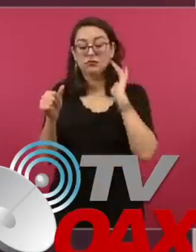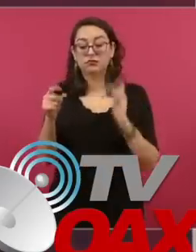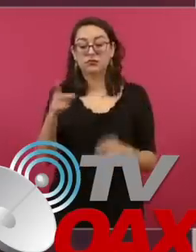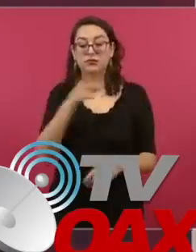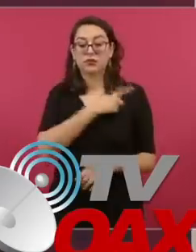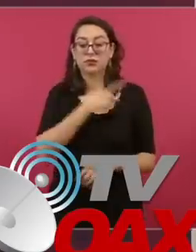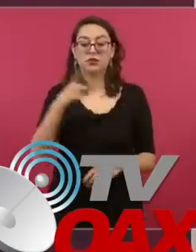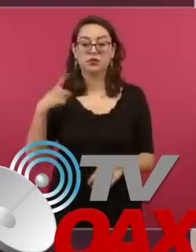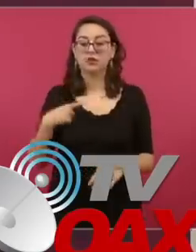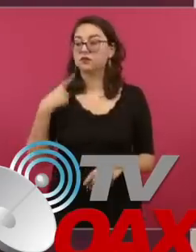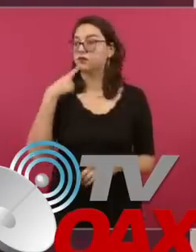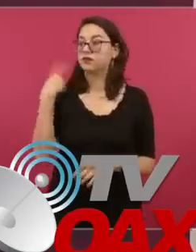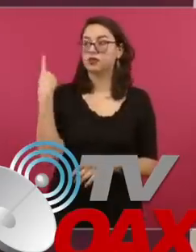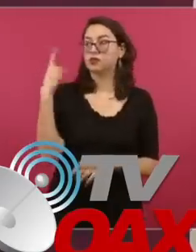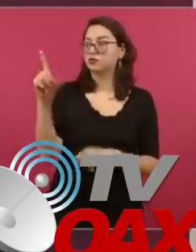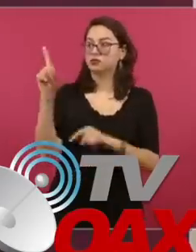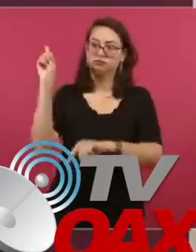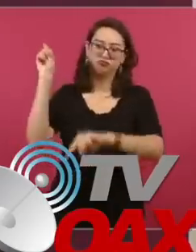Las denuncias